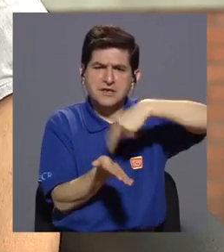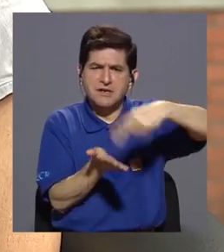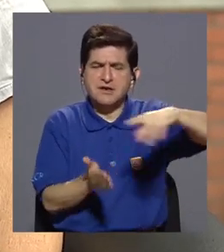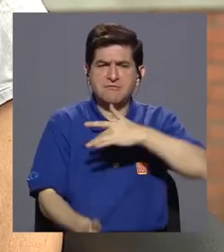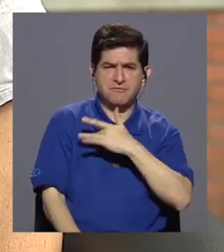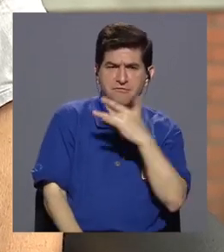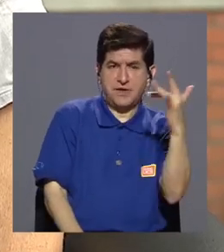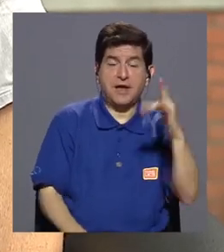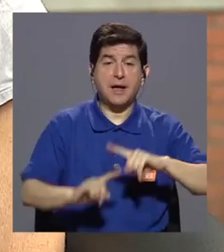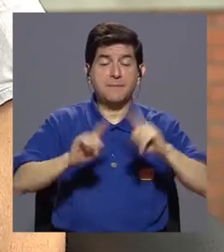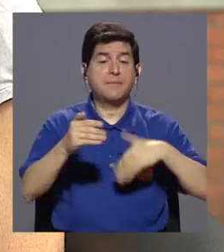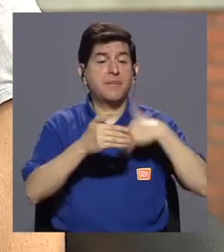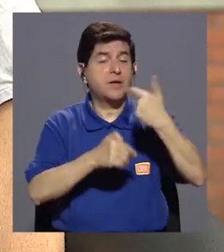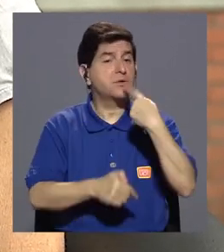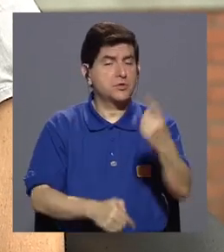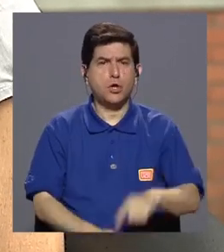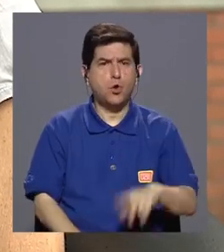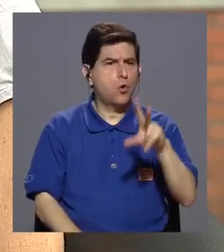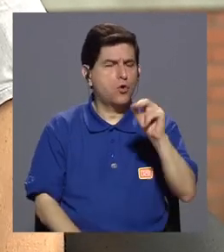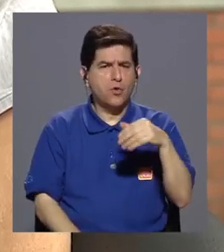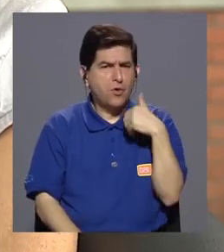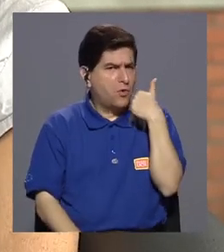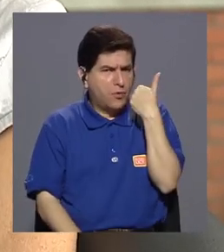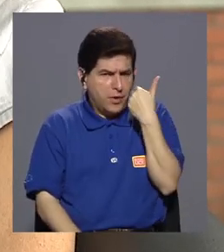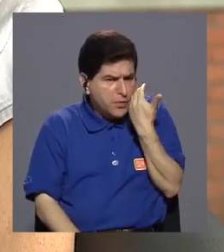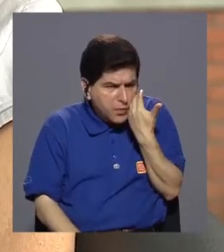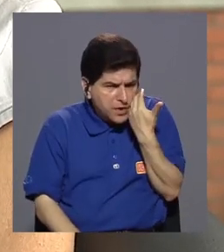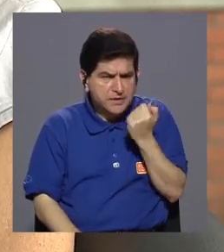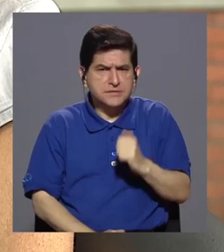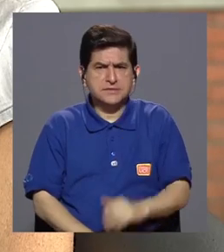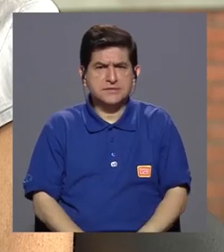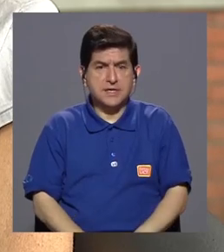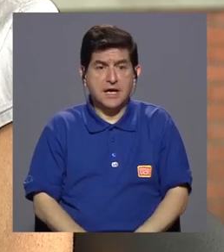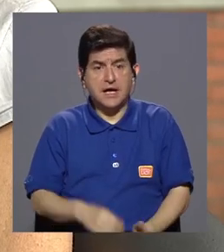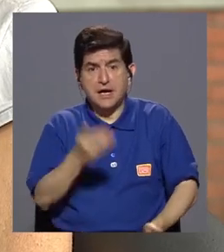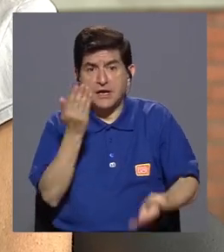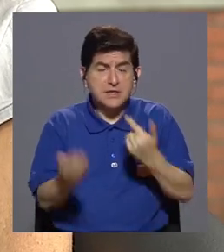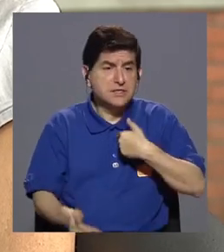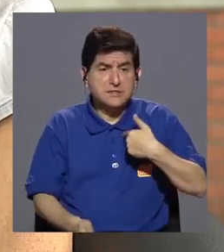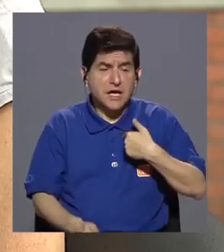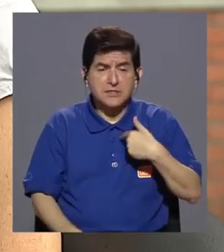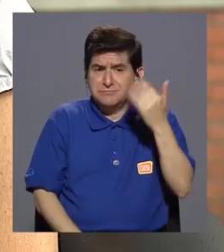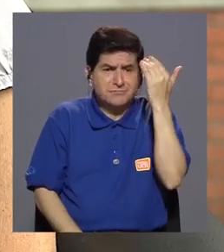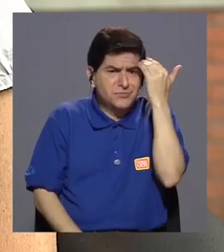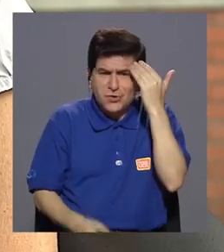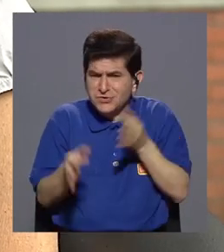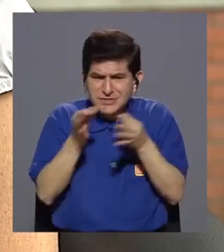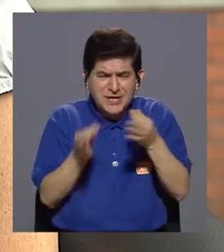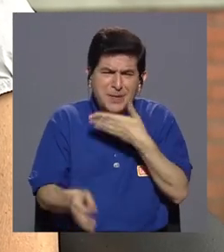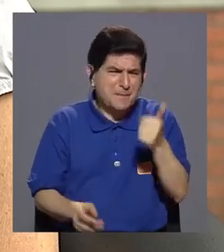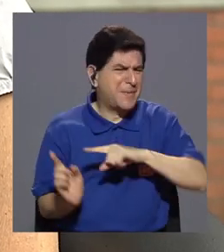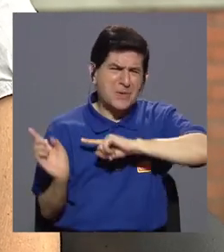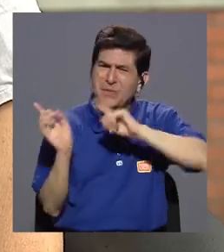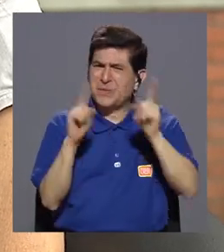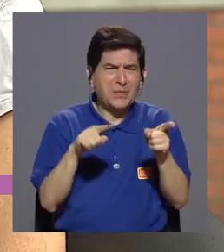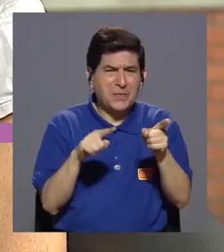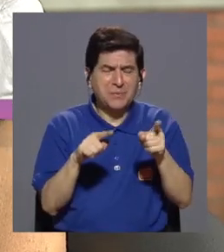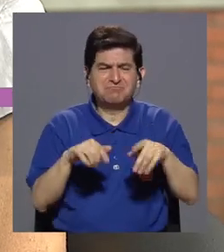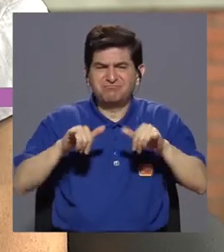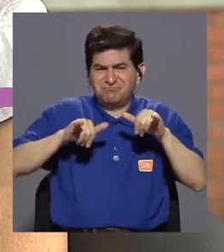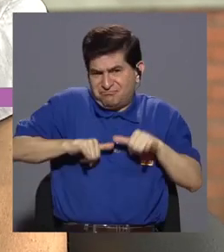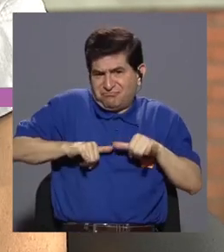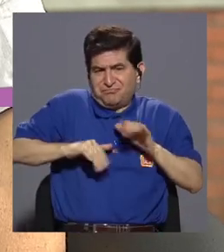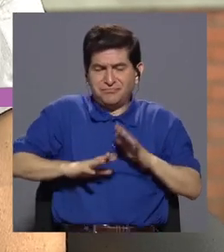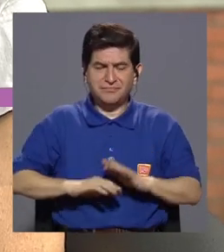ejemplo. Pero después digo, uy, no, pero qué vergüenza. Uy, pero, y si ahí no lo sé decir, no, mejor no voy. Me quedo.